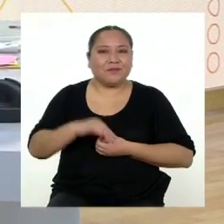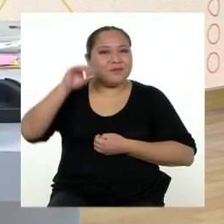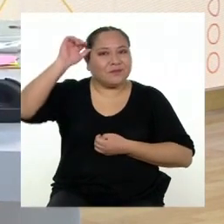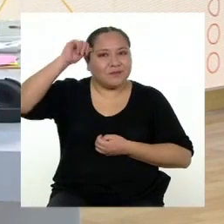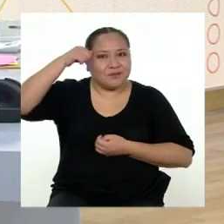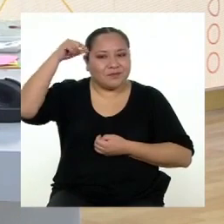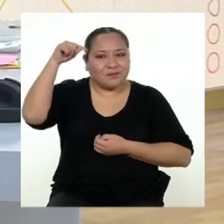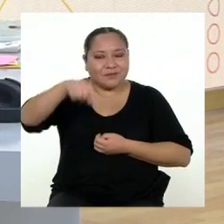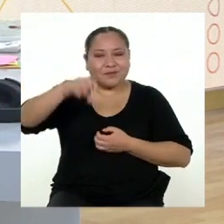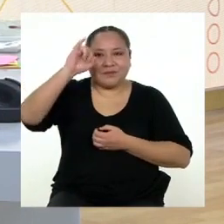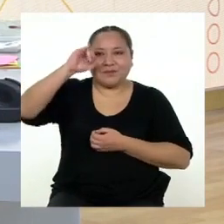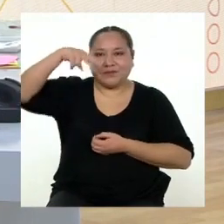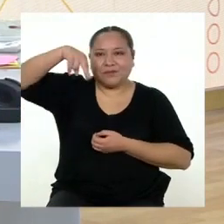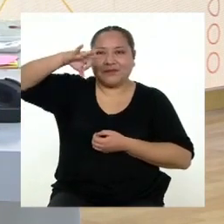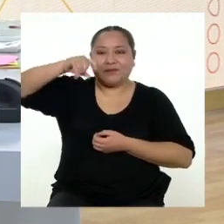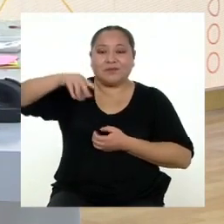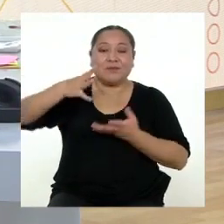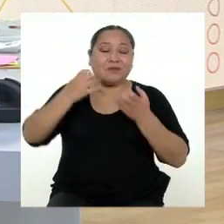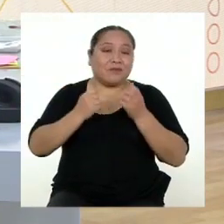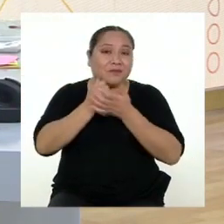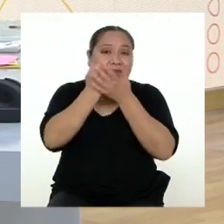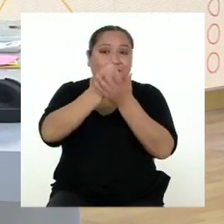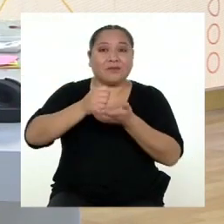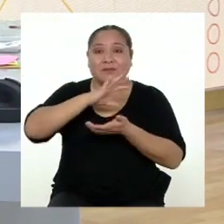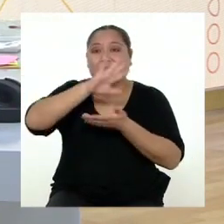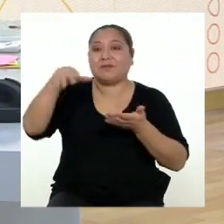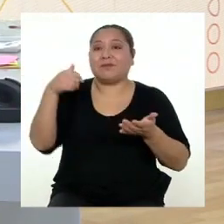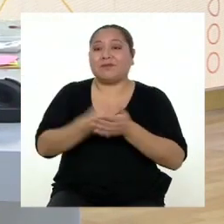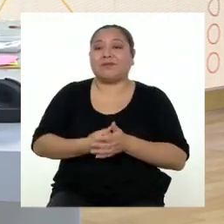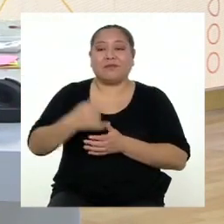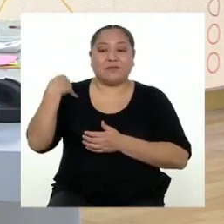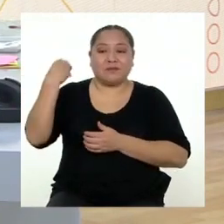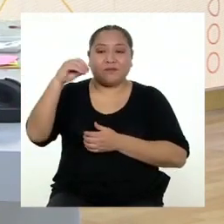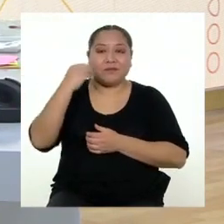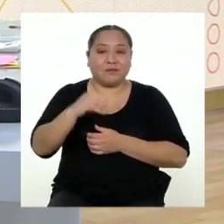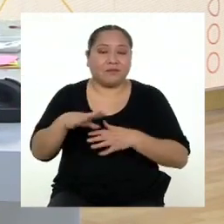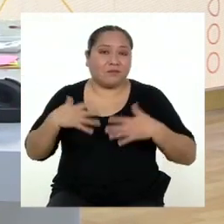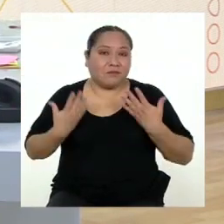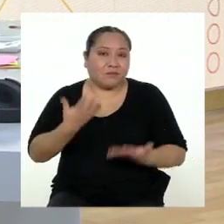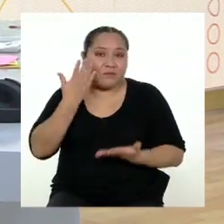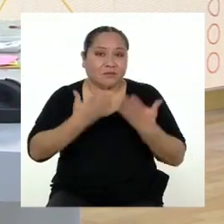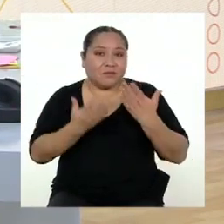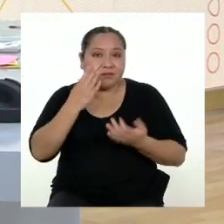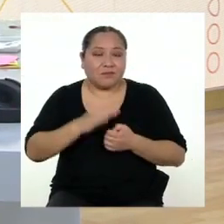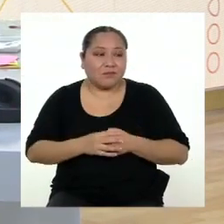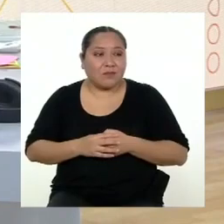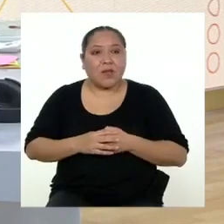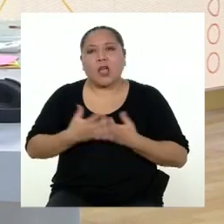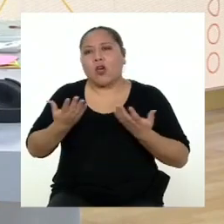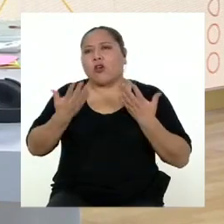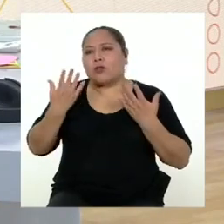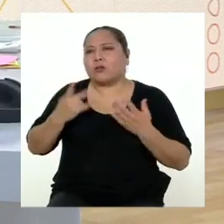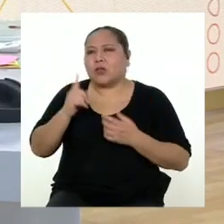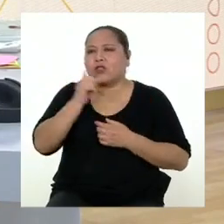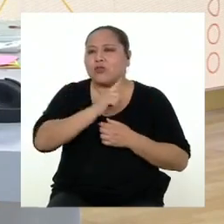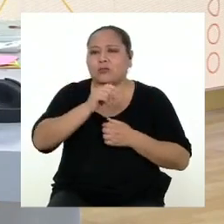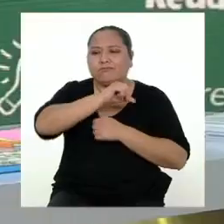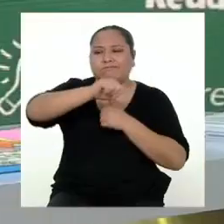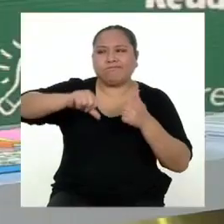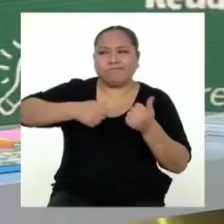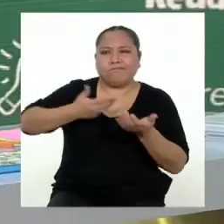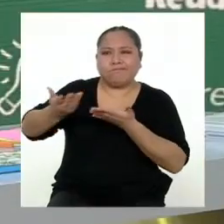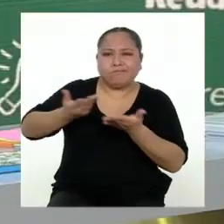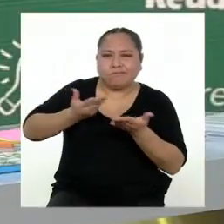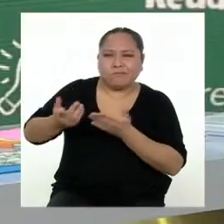Recuerda que con esta infografía queremos ayudar a todas las y los adolescentes que puedan estar viviendo situaciones de convivencia no armoniosa en su hogar.